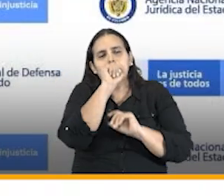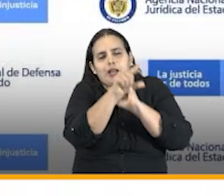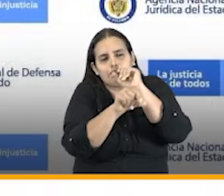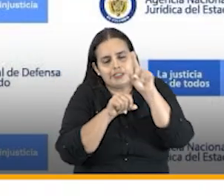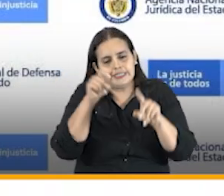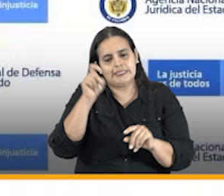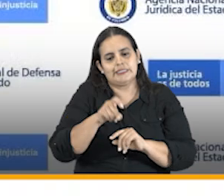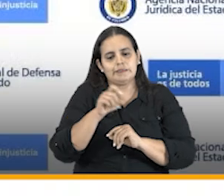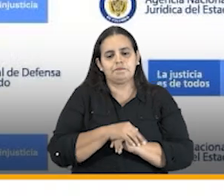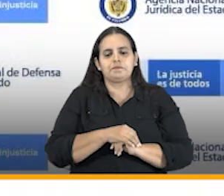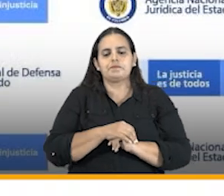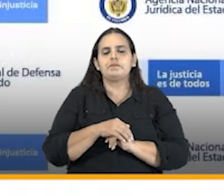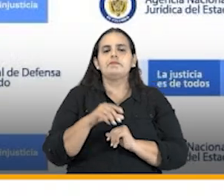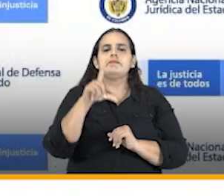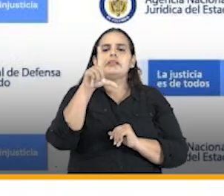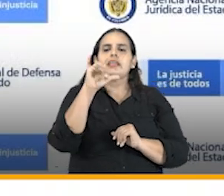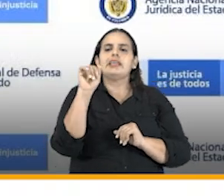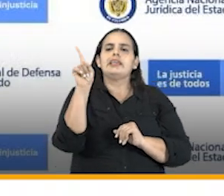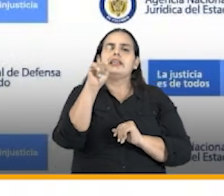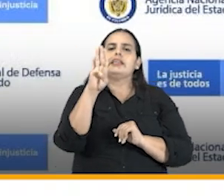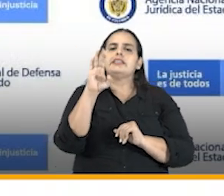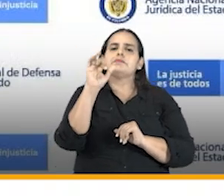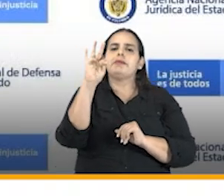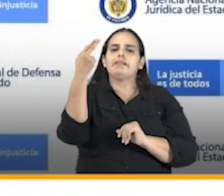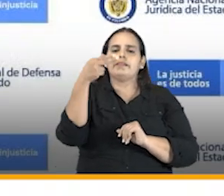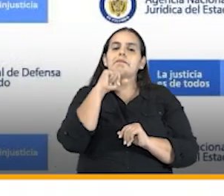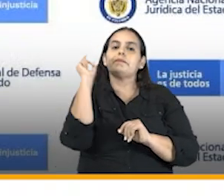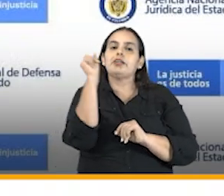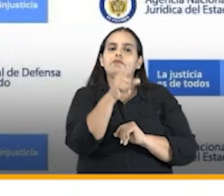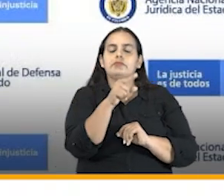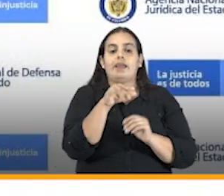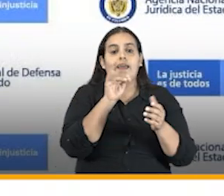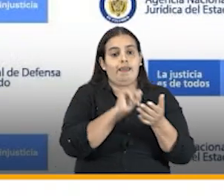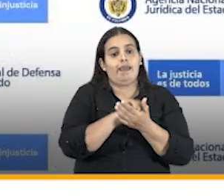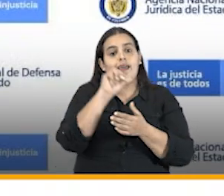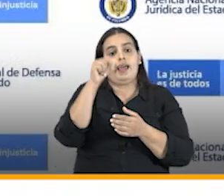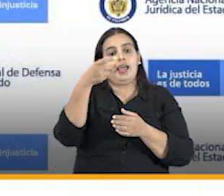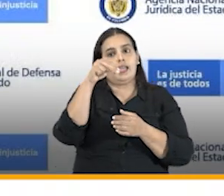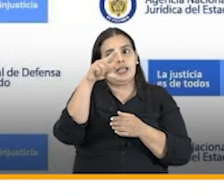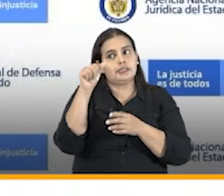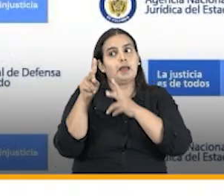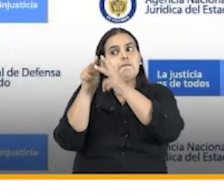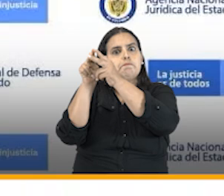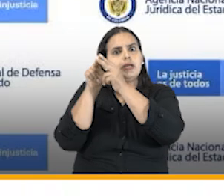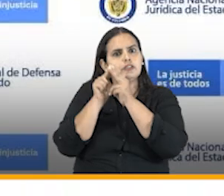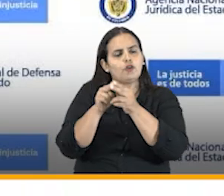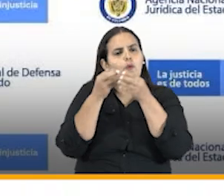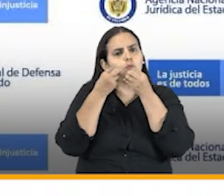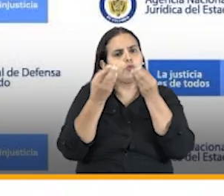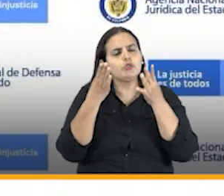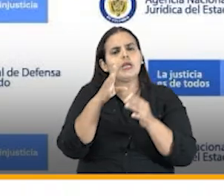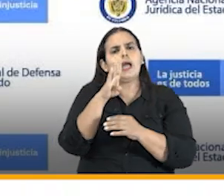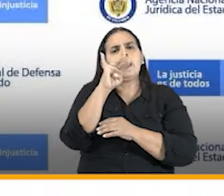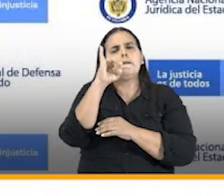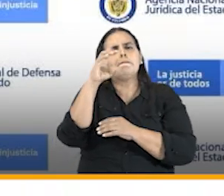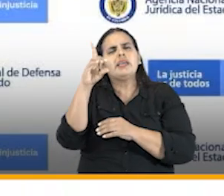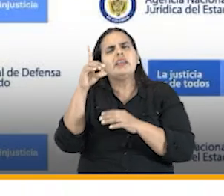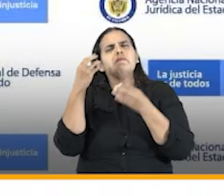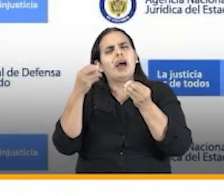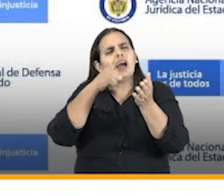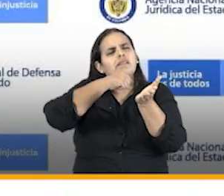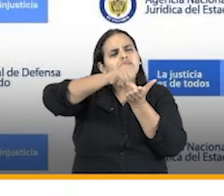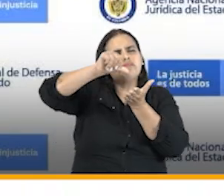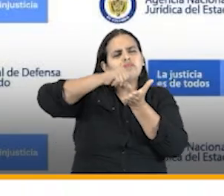Lizbeth Limoya Tapias pregunta la agencia logró un crédito multimillonario con el BID en qué se ha